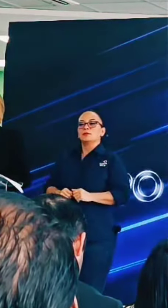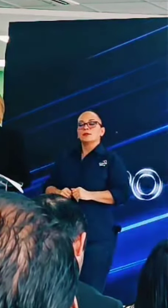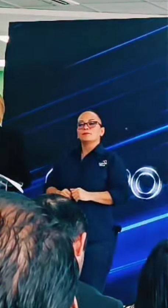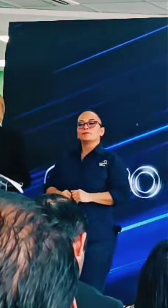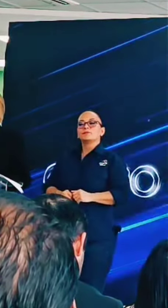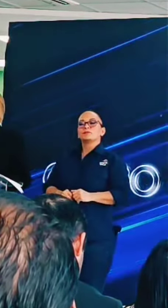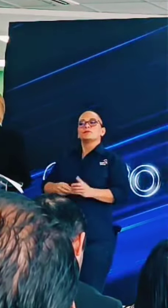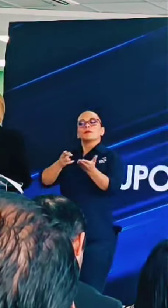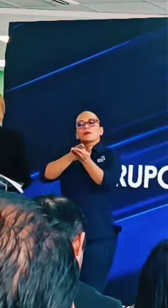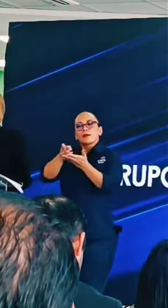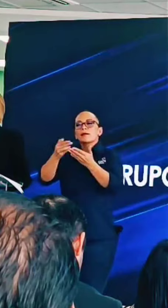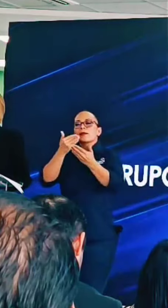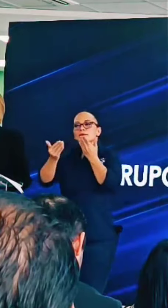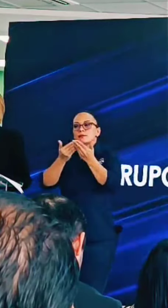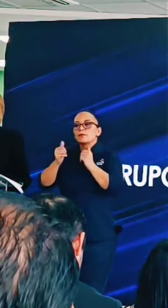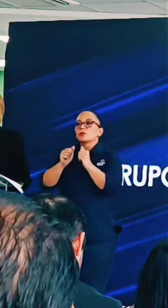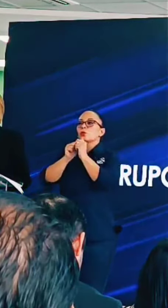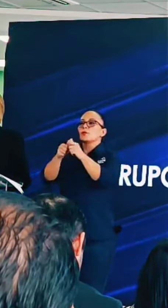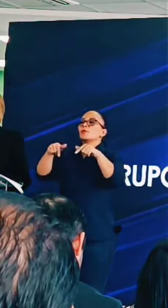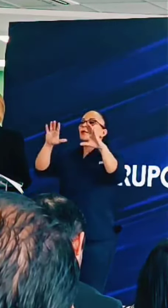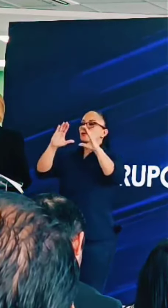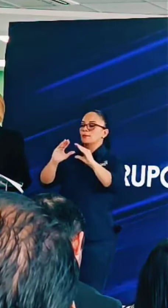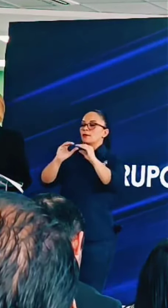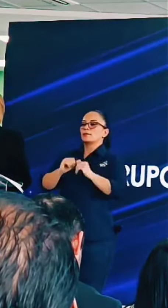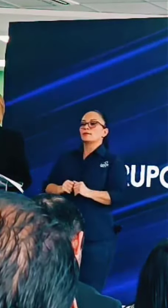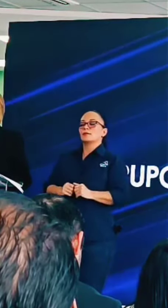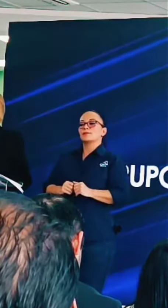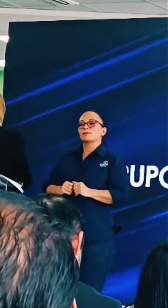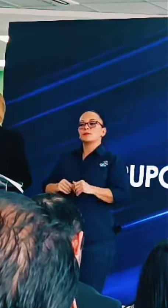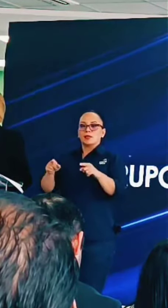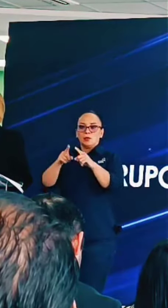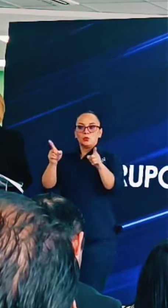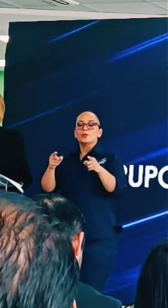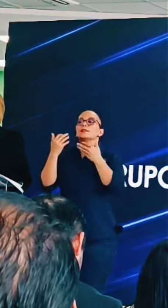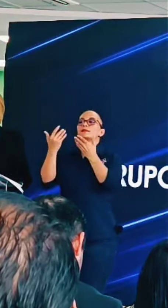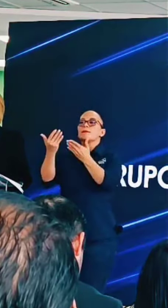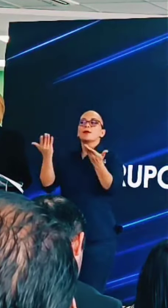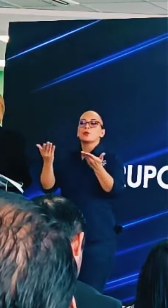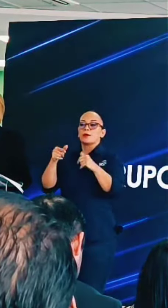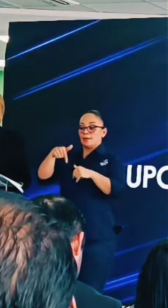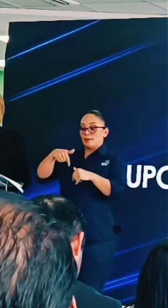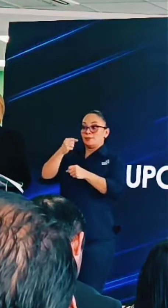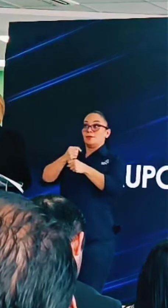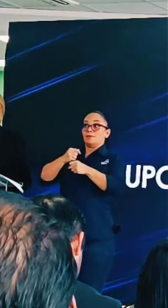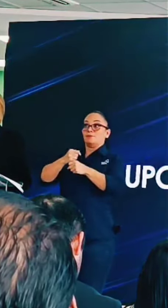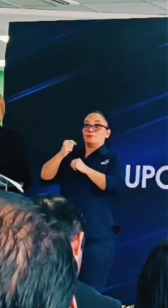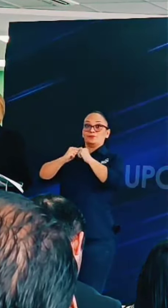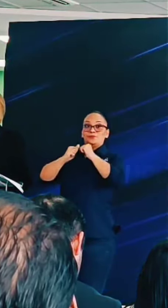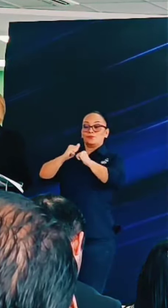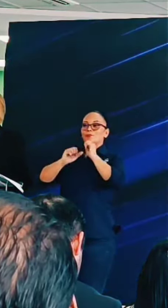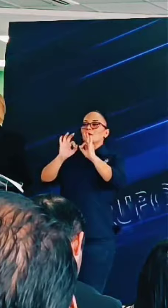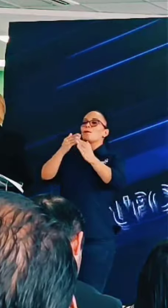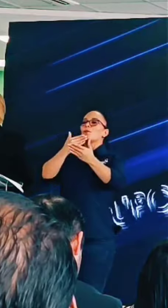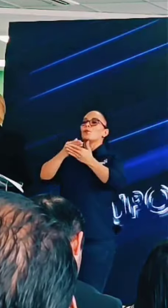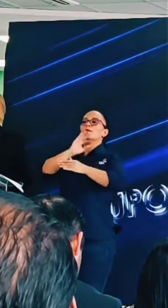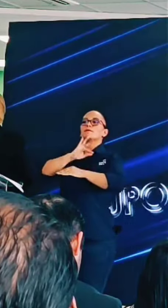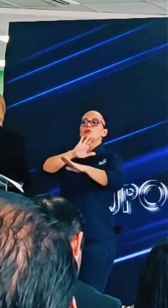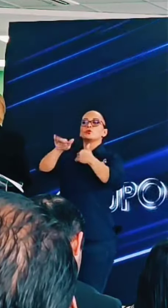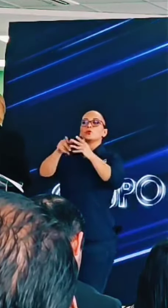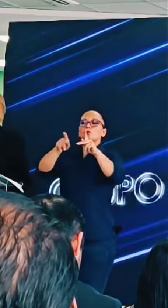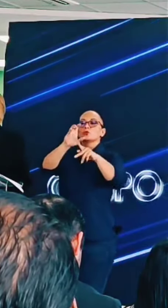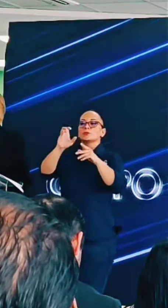sincero agradecimiento por acompañarnos esta tarde. Esperamos que esta obra sea de gran beneficio para todos los